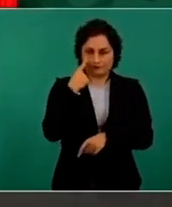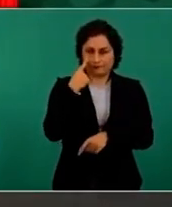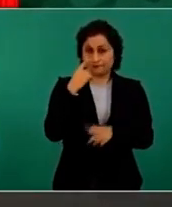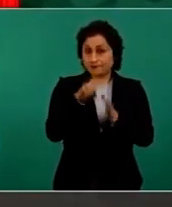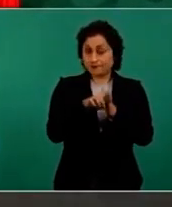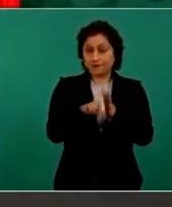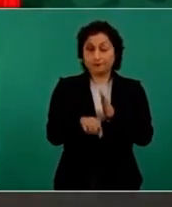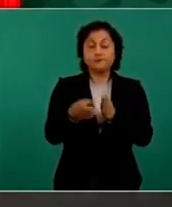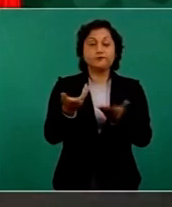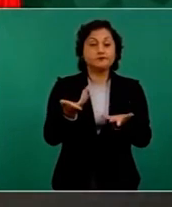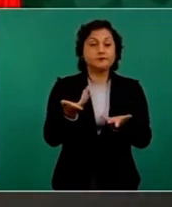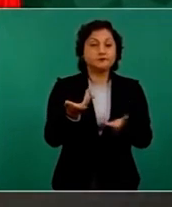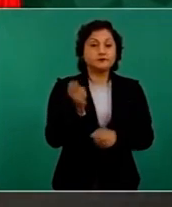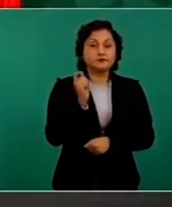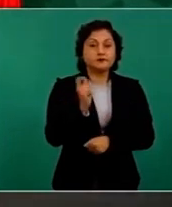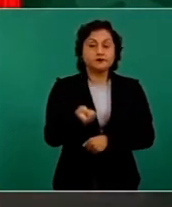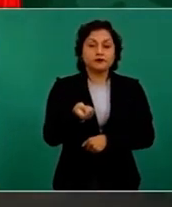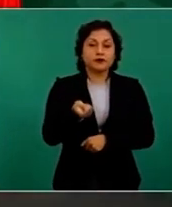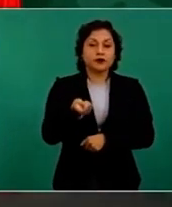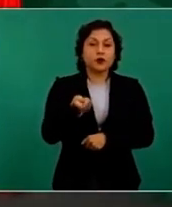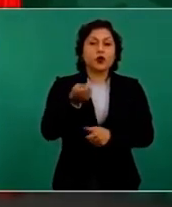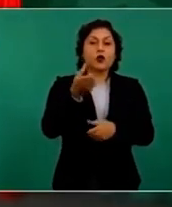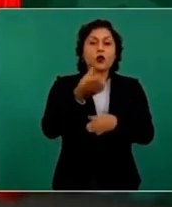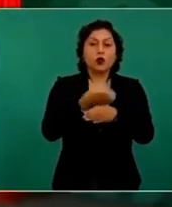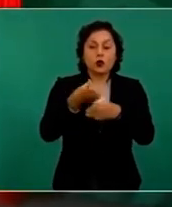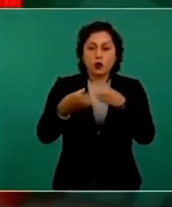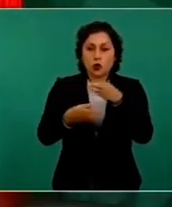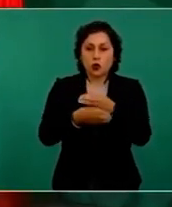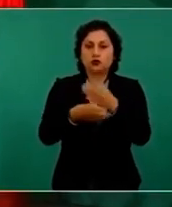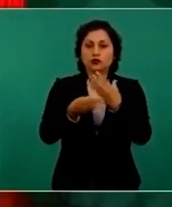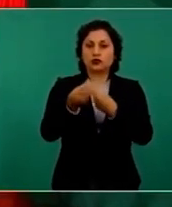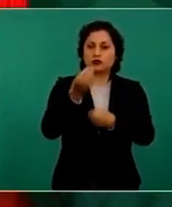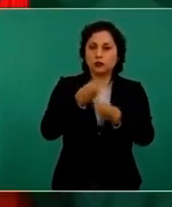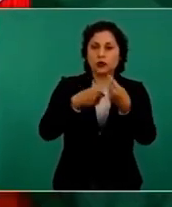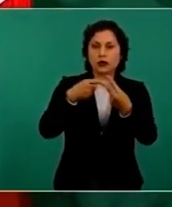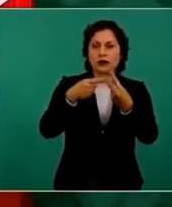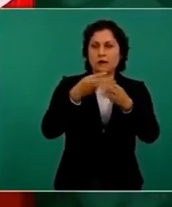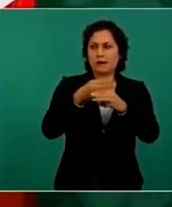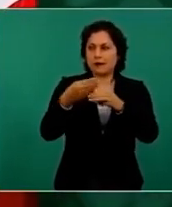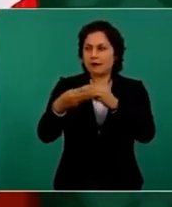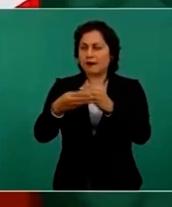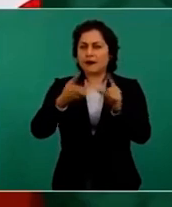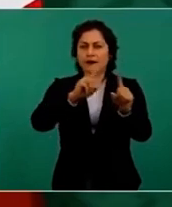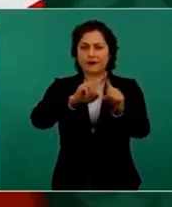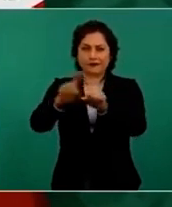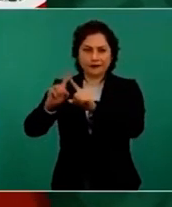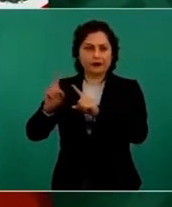del precio de materias primas, de alimentos, el incremento del precio del acero.